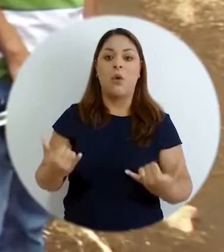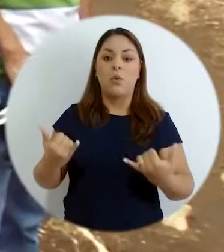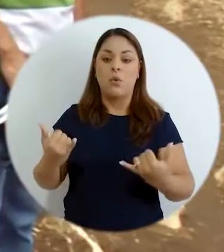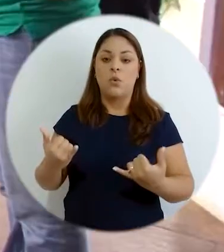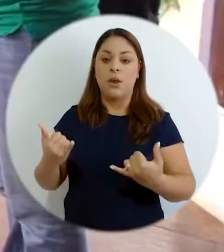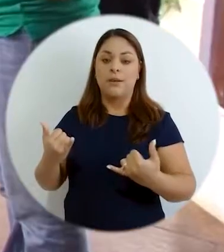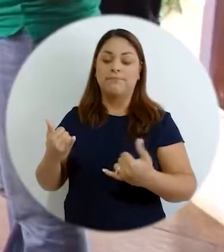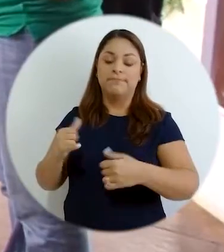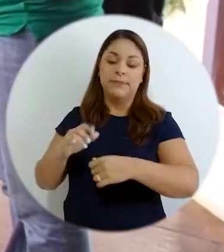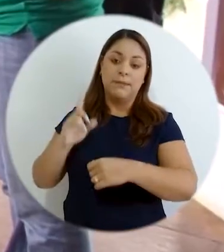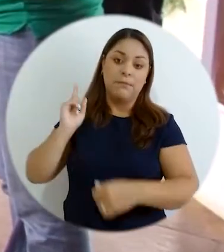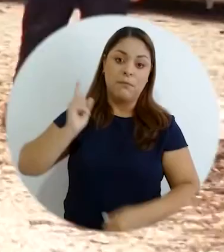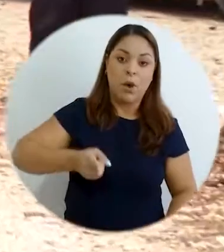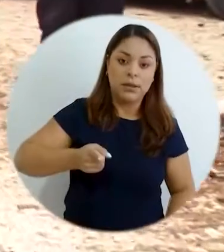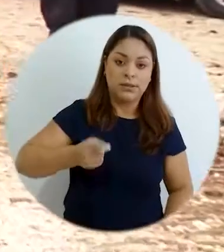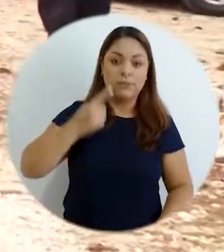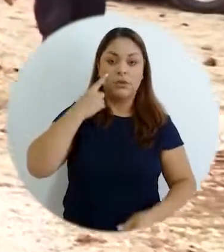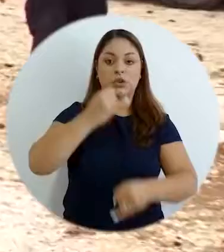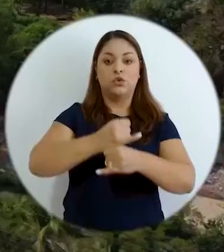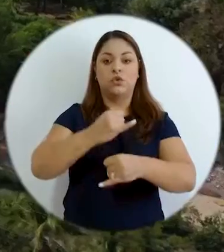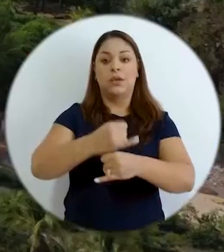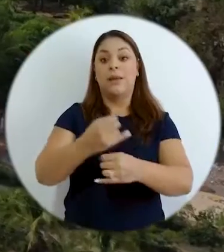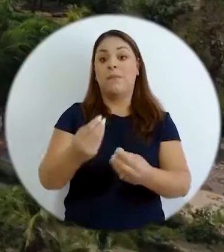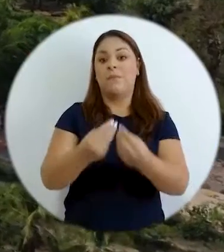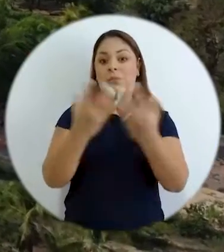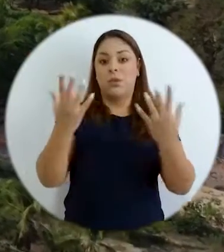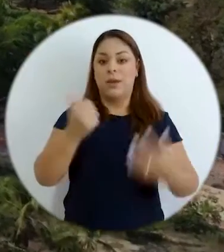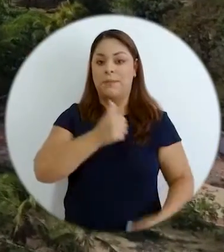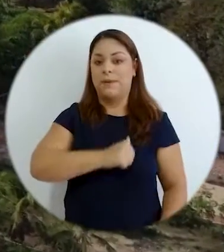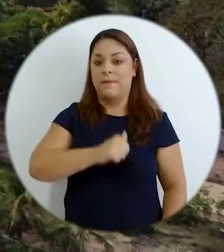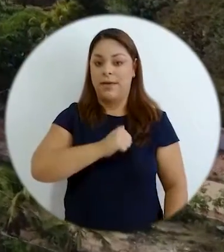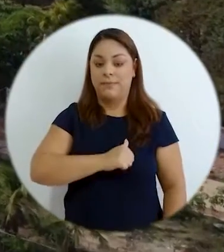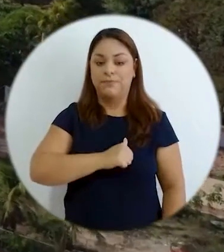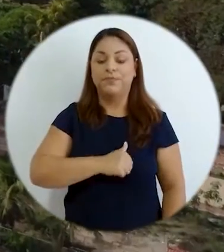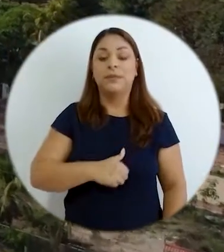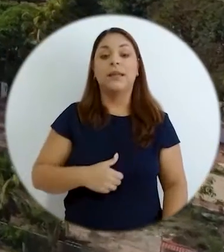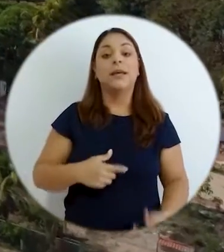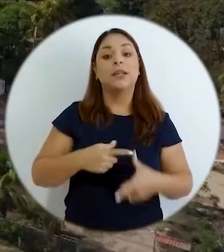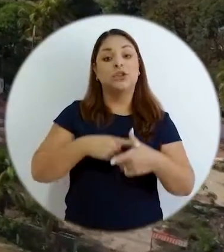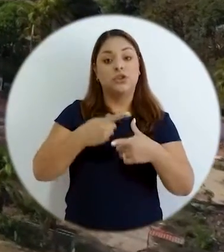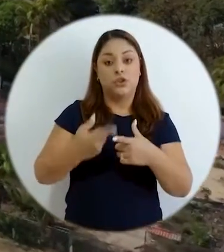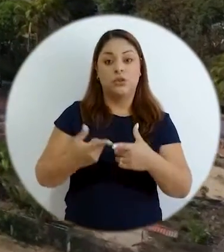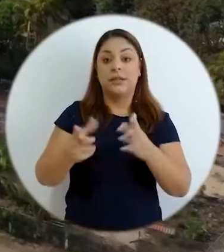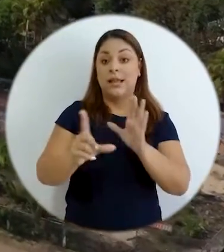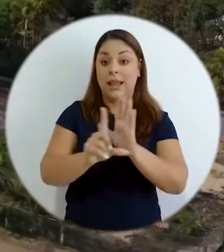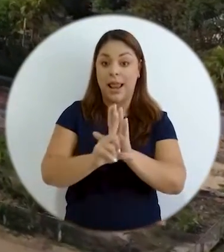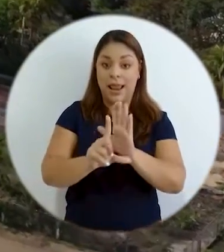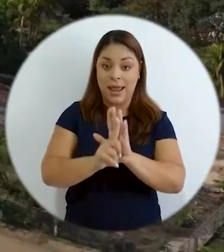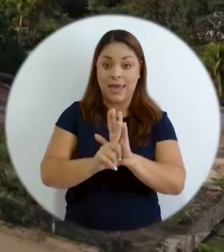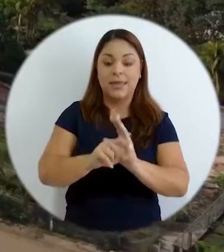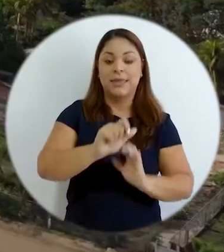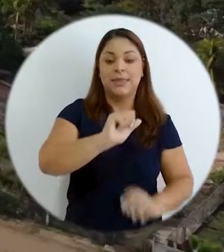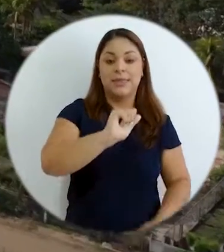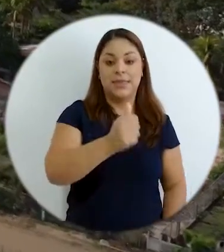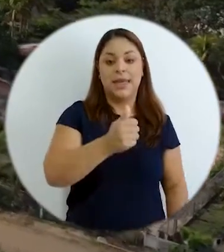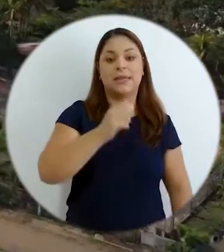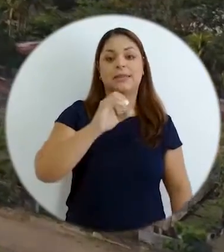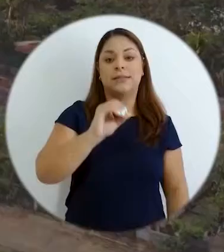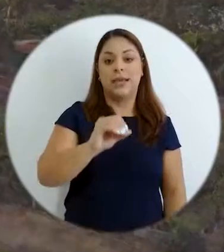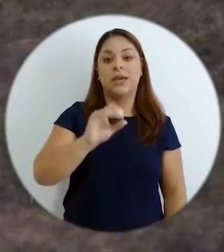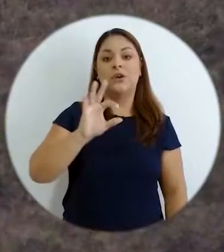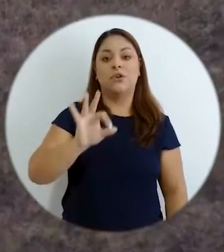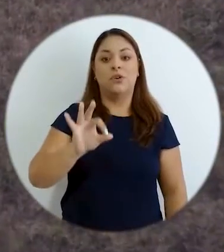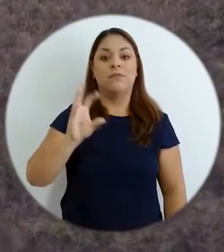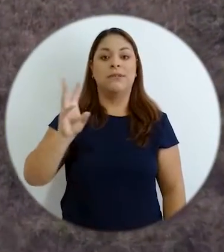impuestas por la institucionalidad pública o incluso privada. Y ahí la ley que usted, Maribel, muy bien